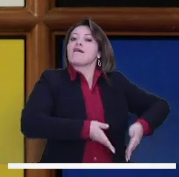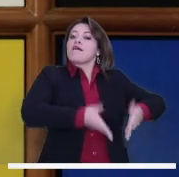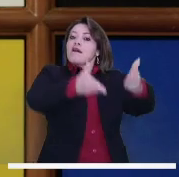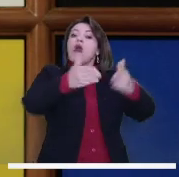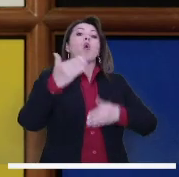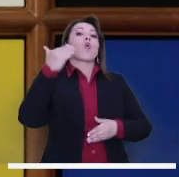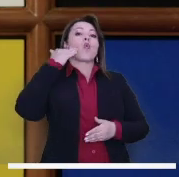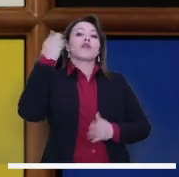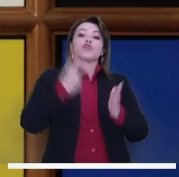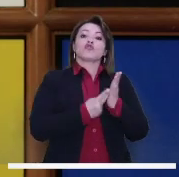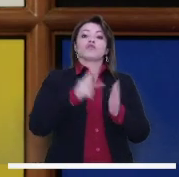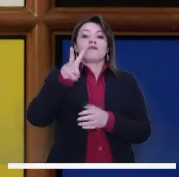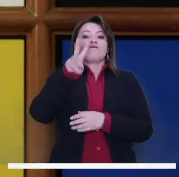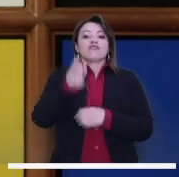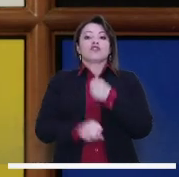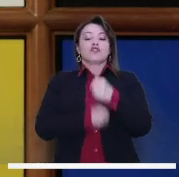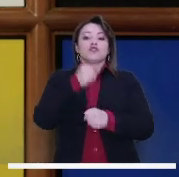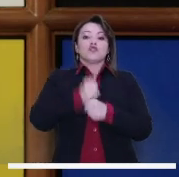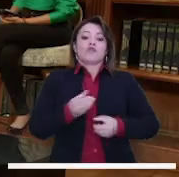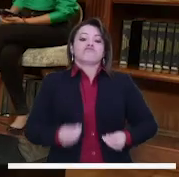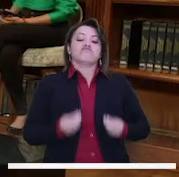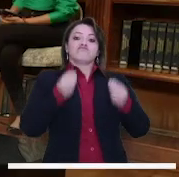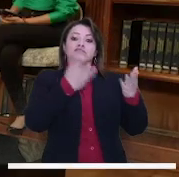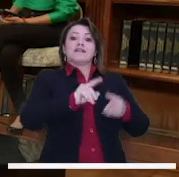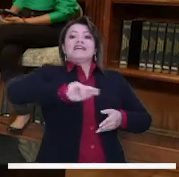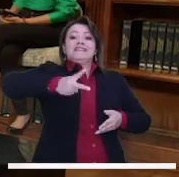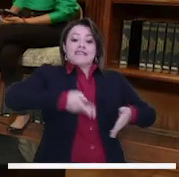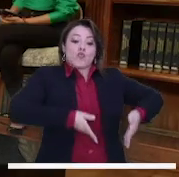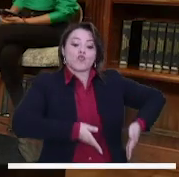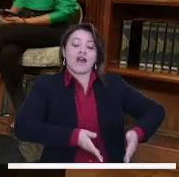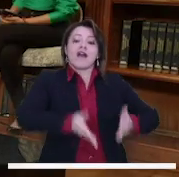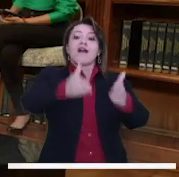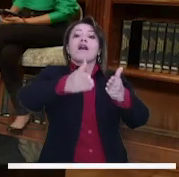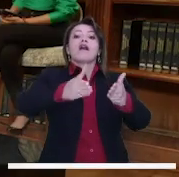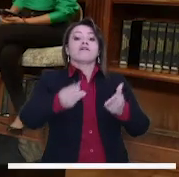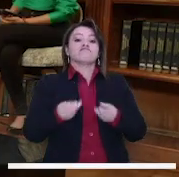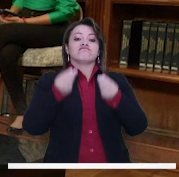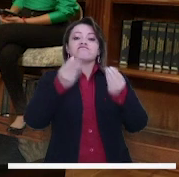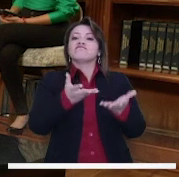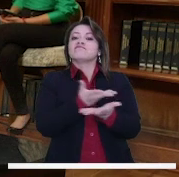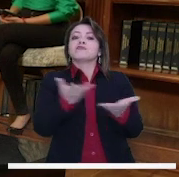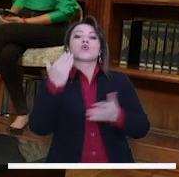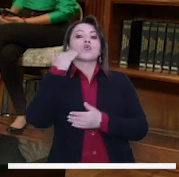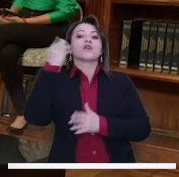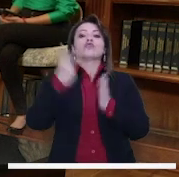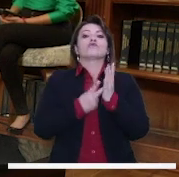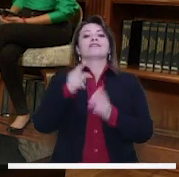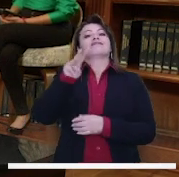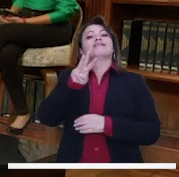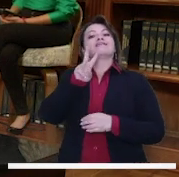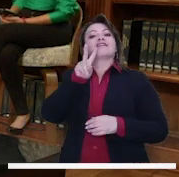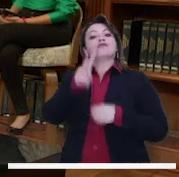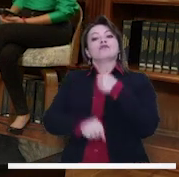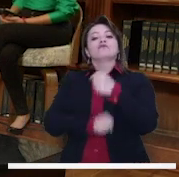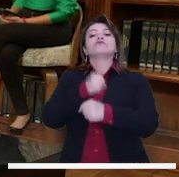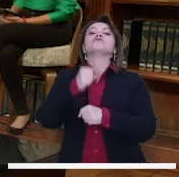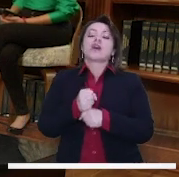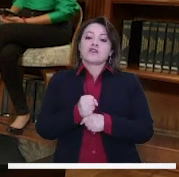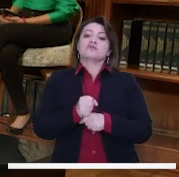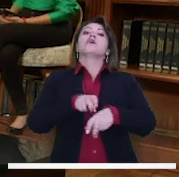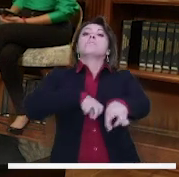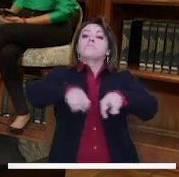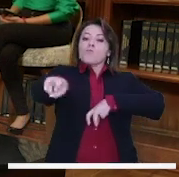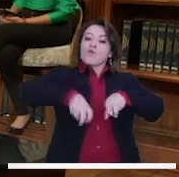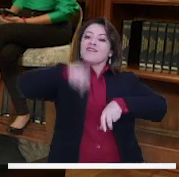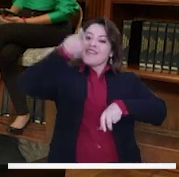línea contratada para entregar en el año 2028, la posibilidad de contratar la segunda para entregarla en 2032 y que la